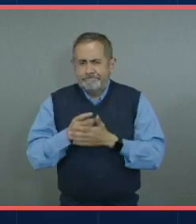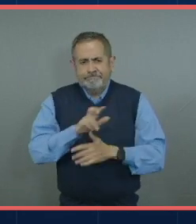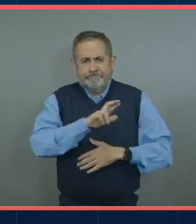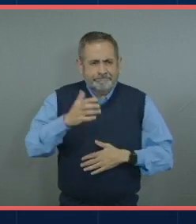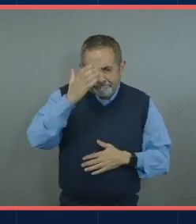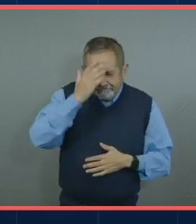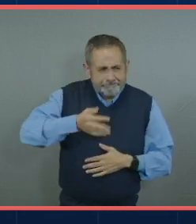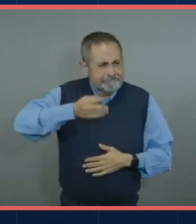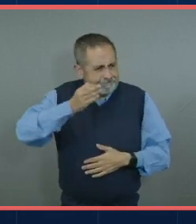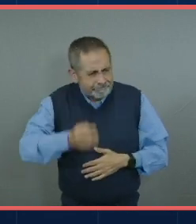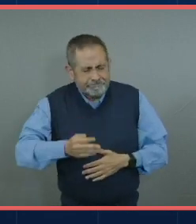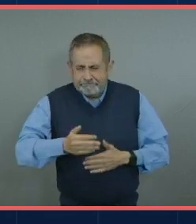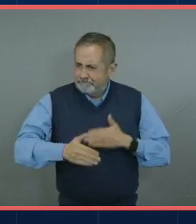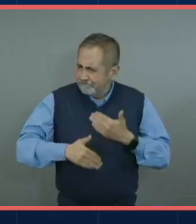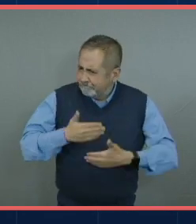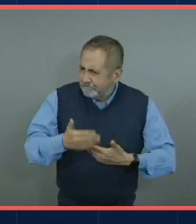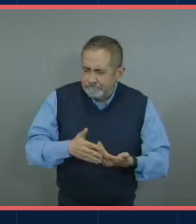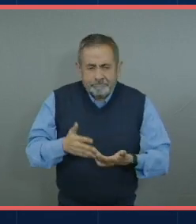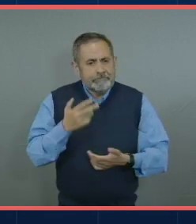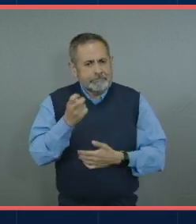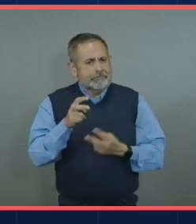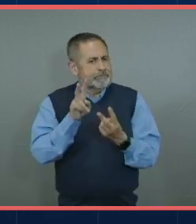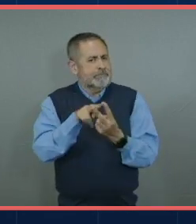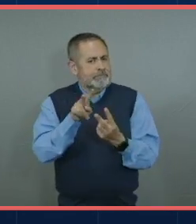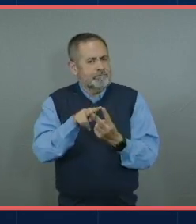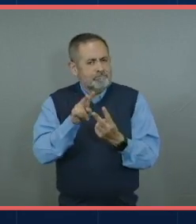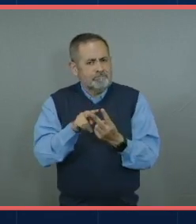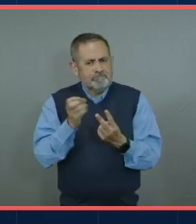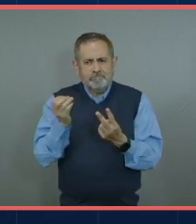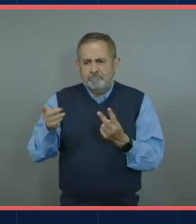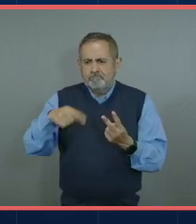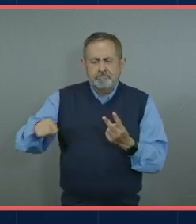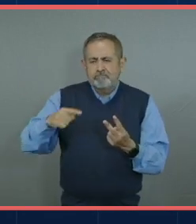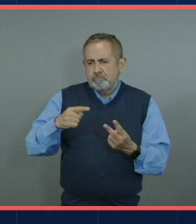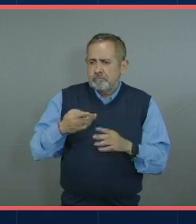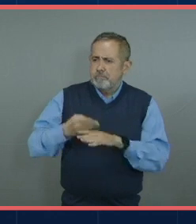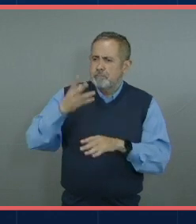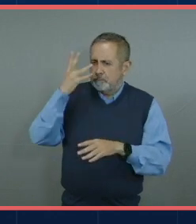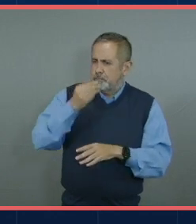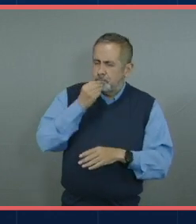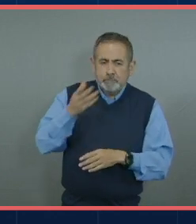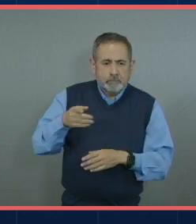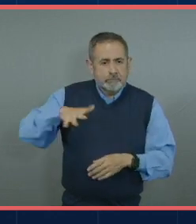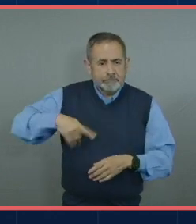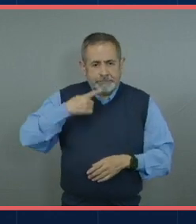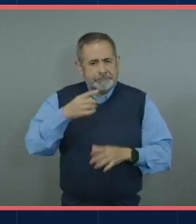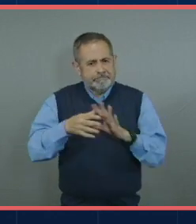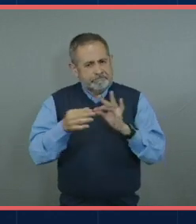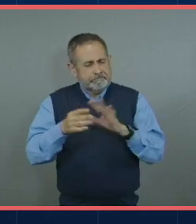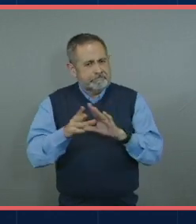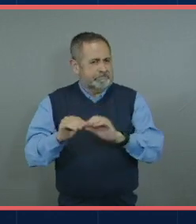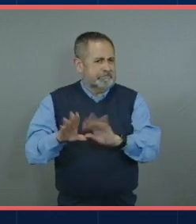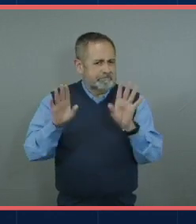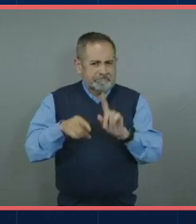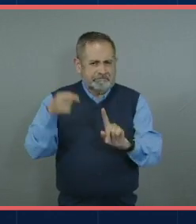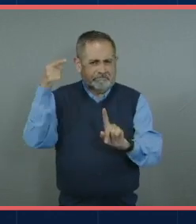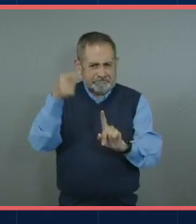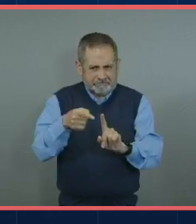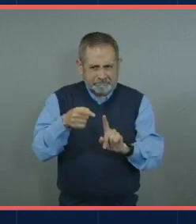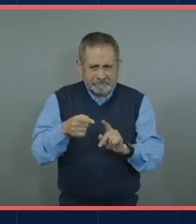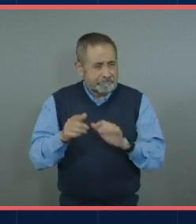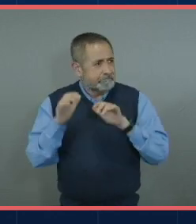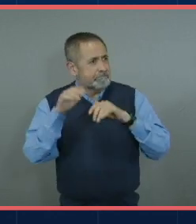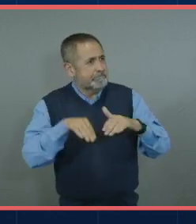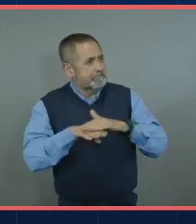y creo que pues son dos cualidades muy bonitas que sin duda como dices pues tienen que estar en tu primer trabajo